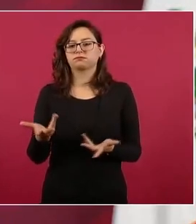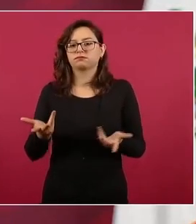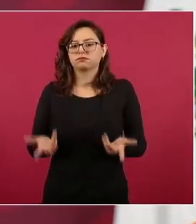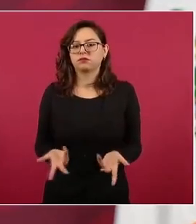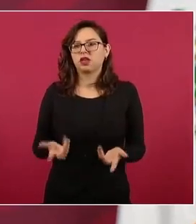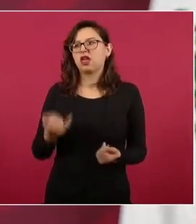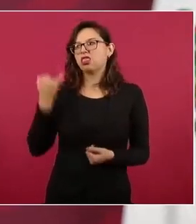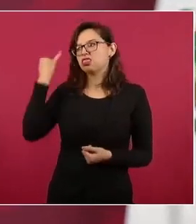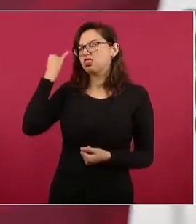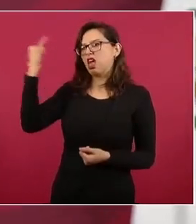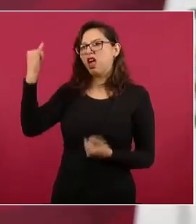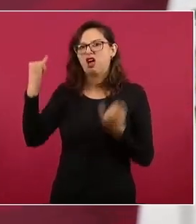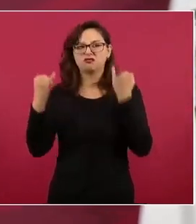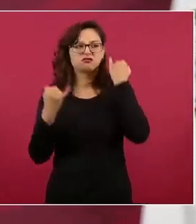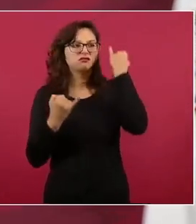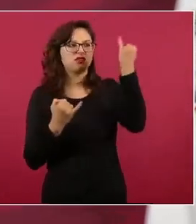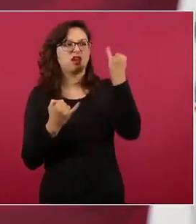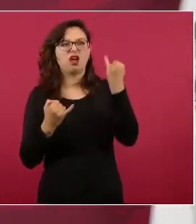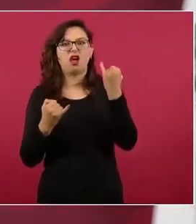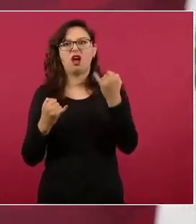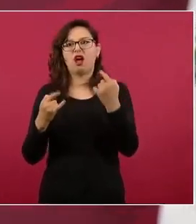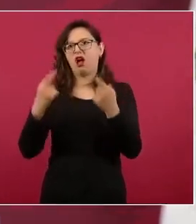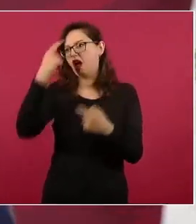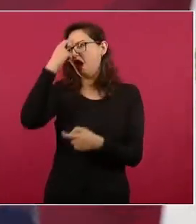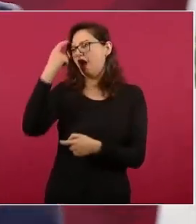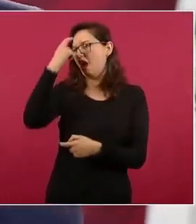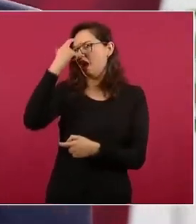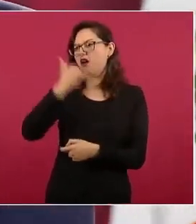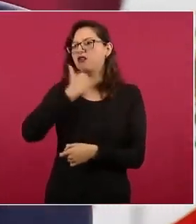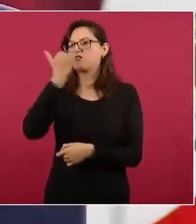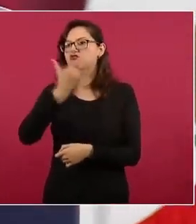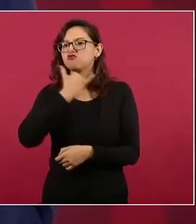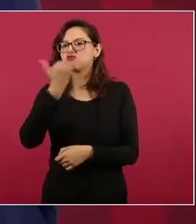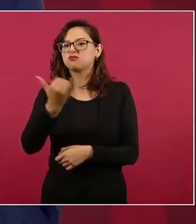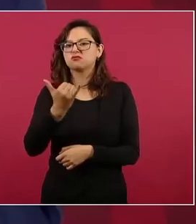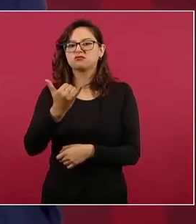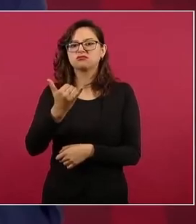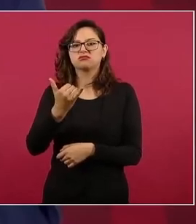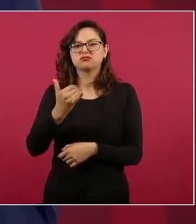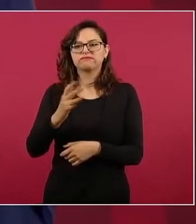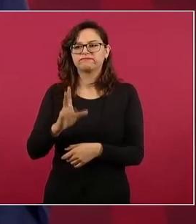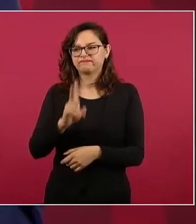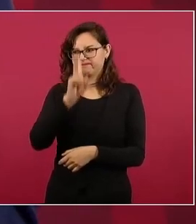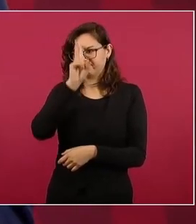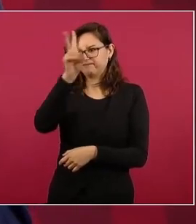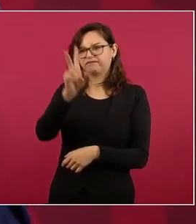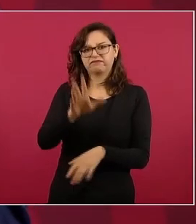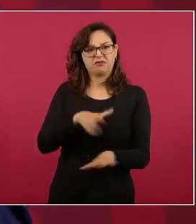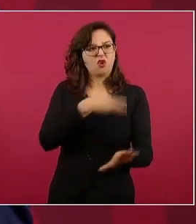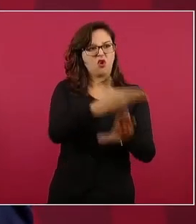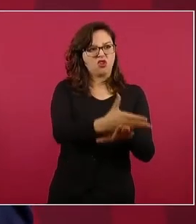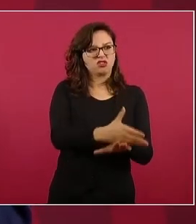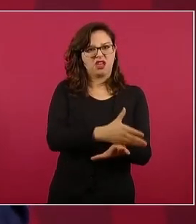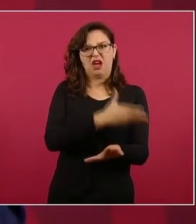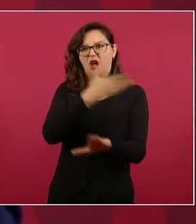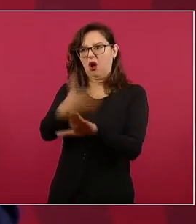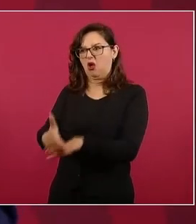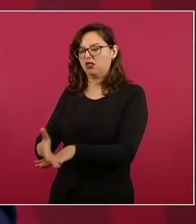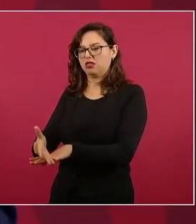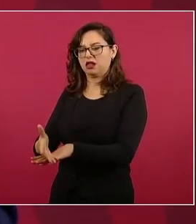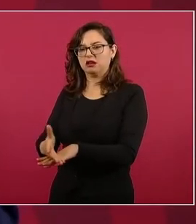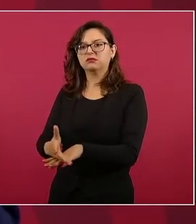cuestiones ideológicas dogmatismos por discriminación